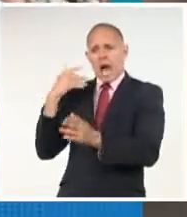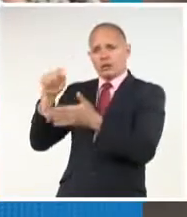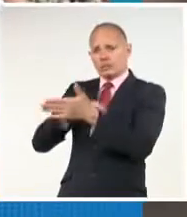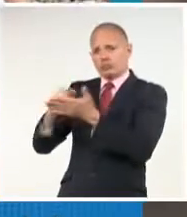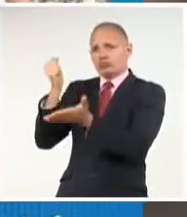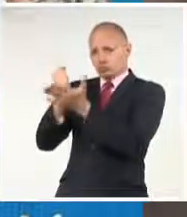junio último.